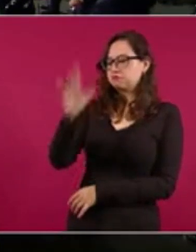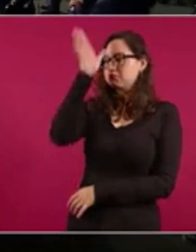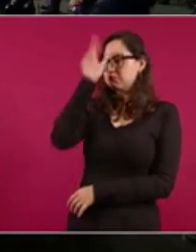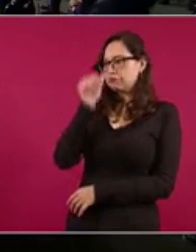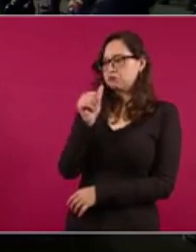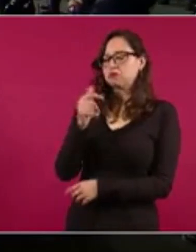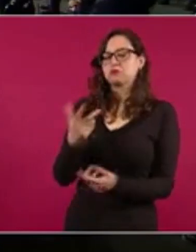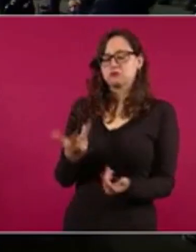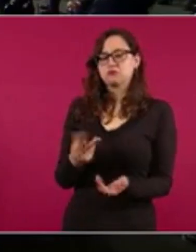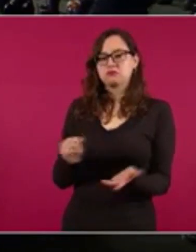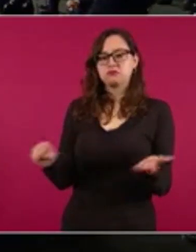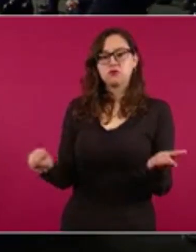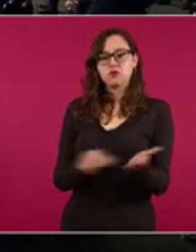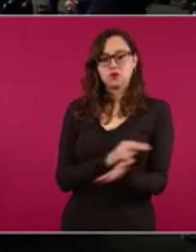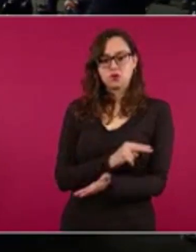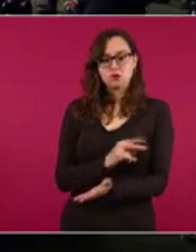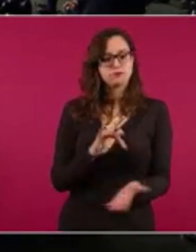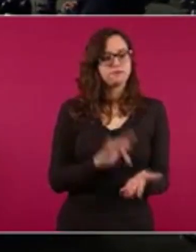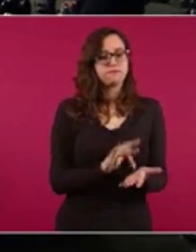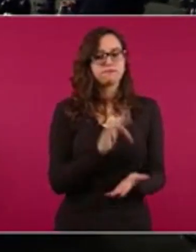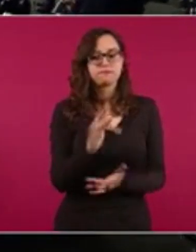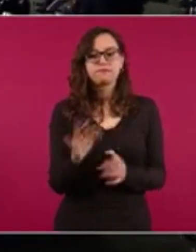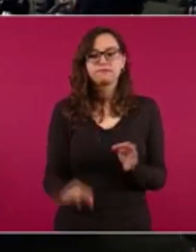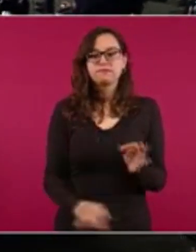Gracias, señor.